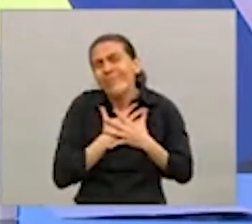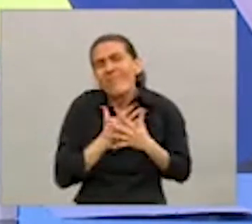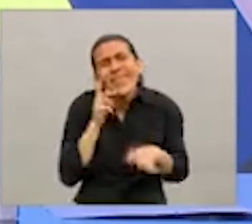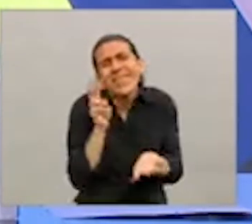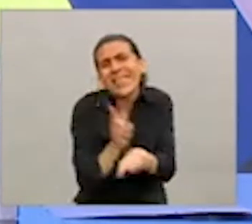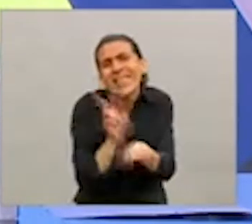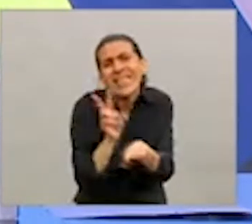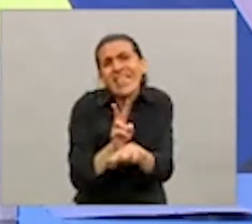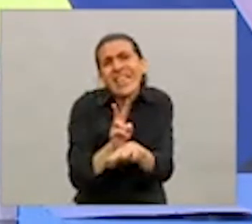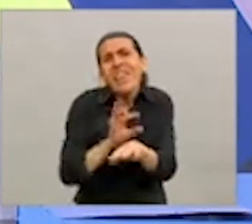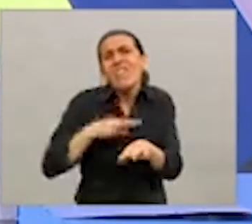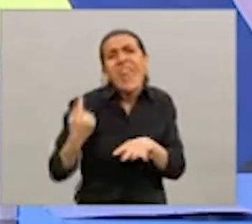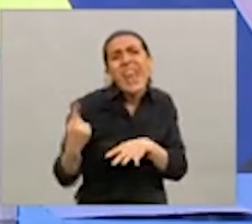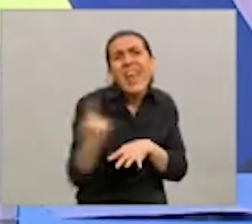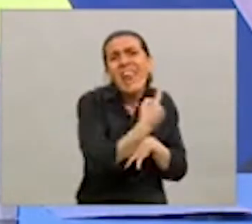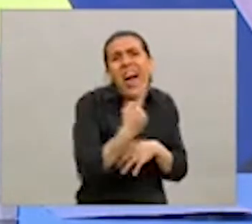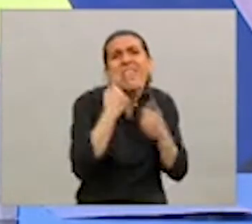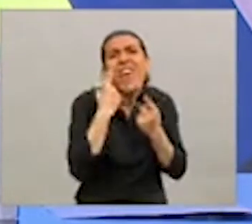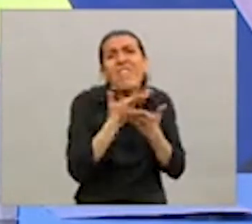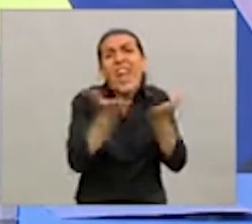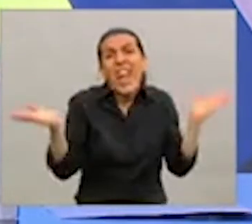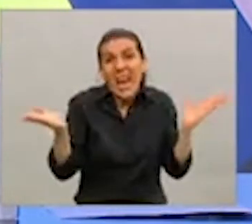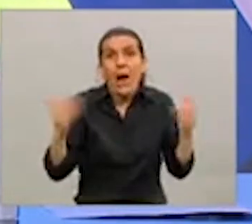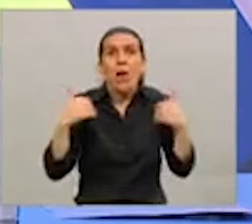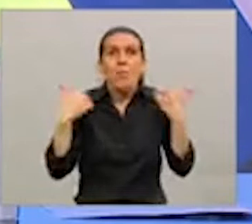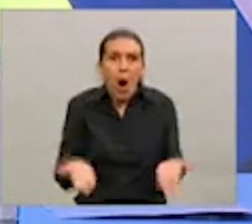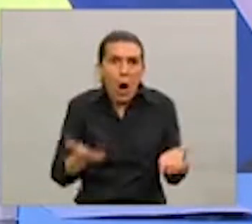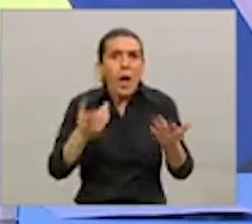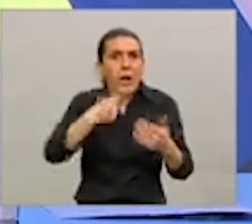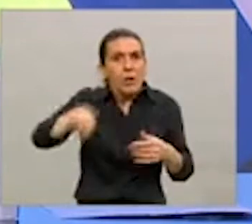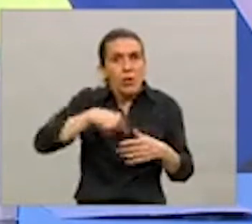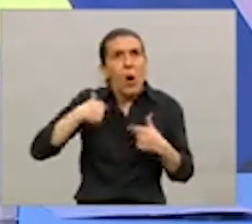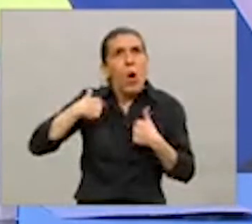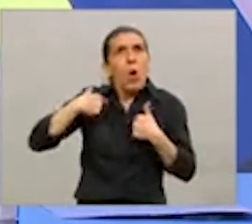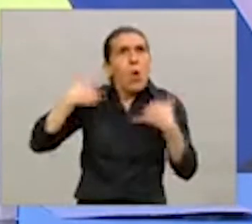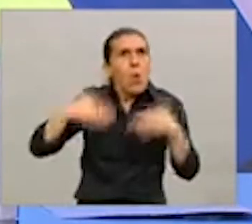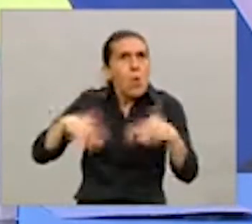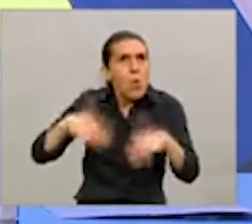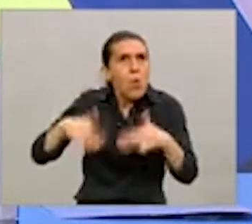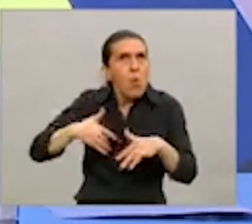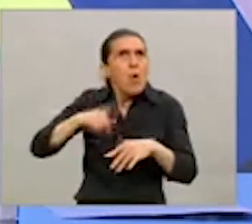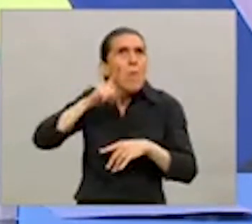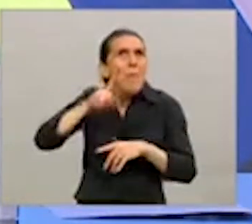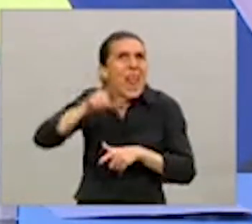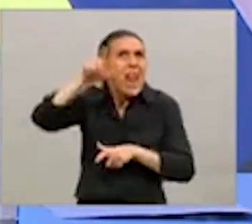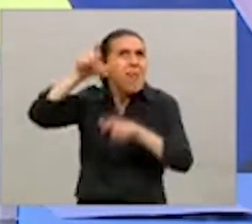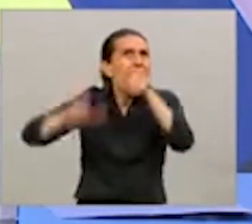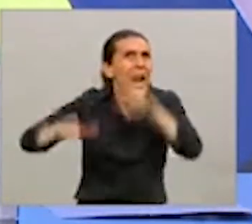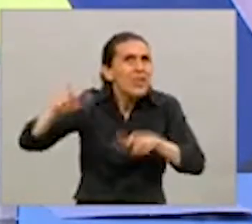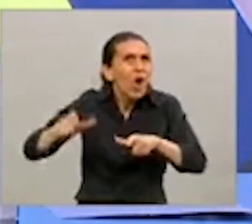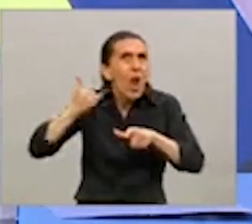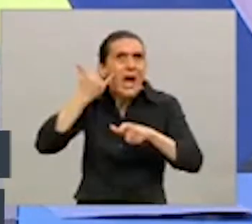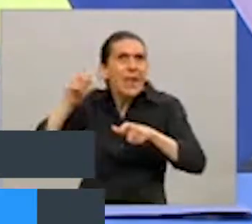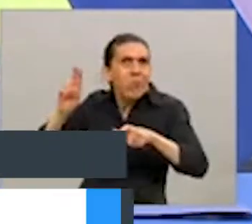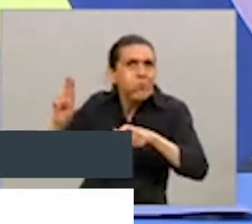Y por eso nos pesan tanto ese número trágico de mil personas que dejaron